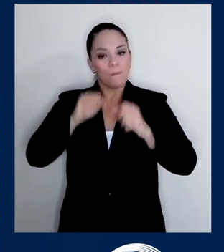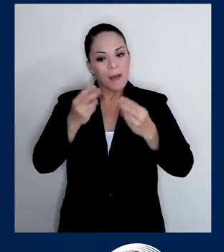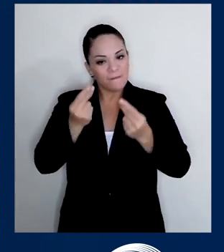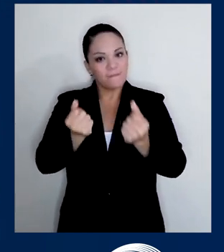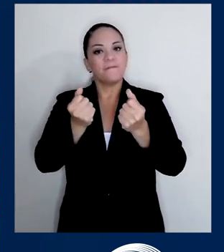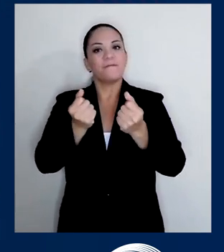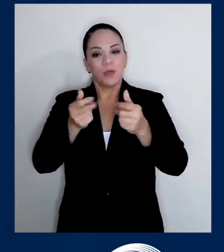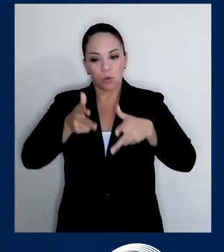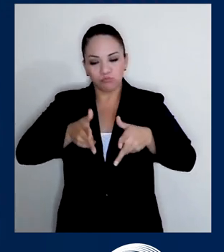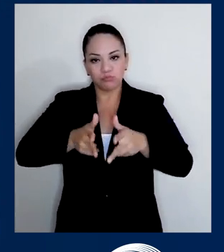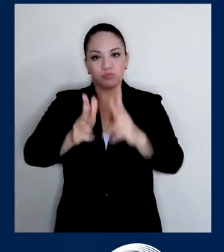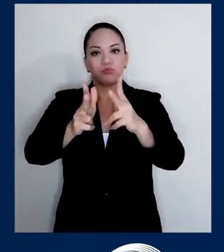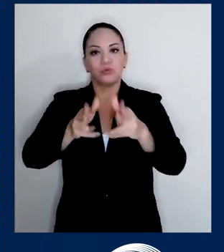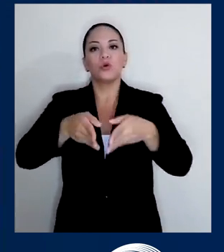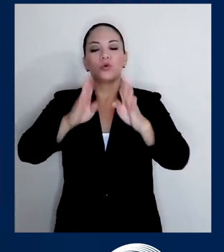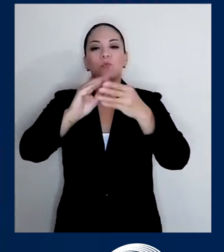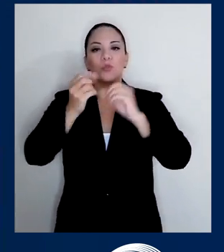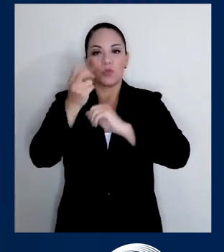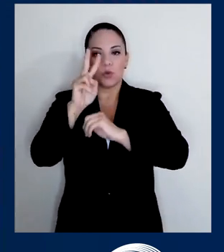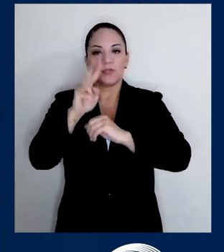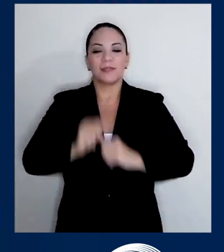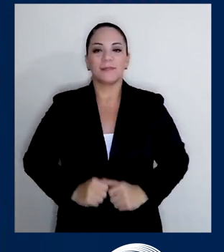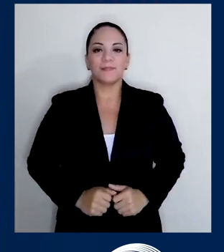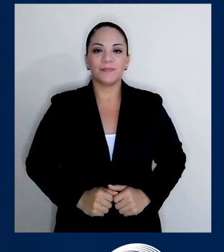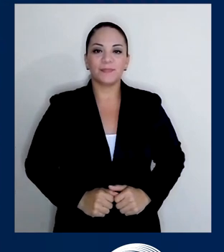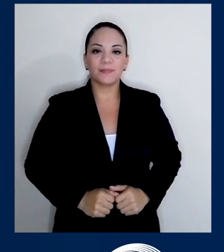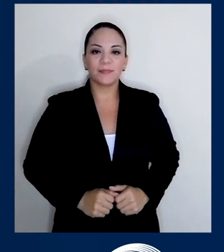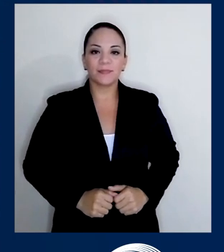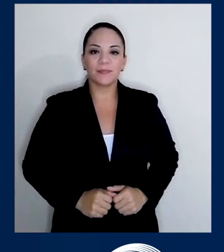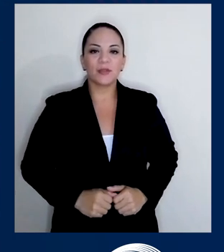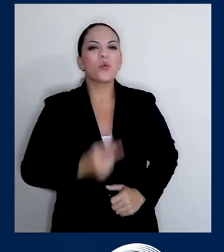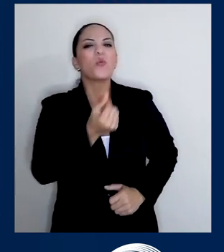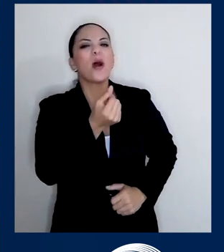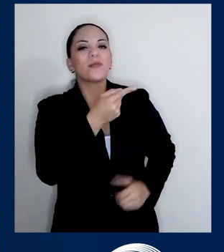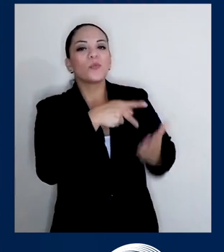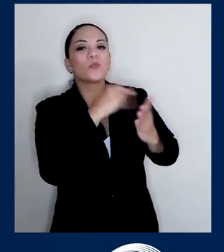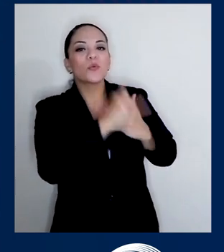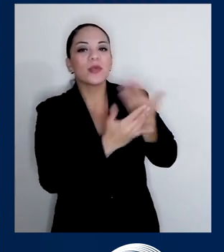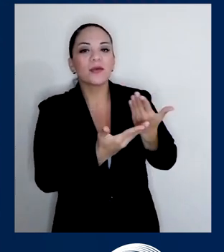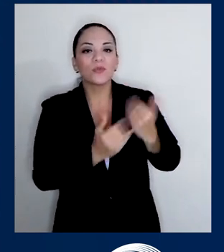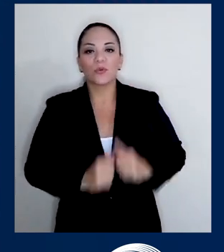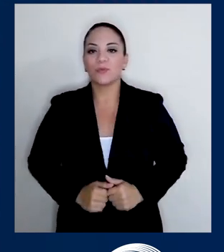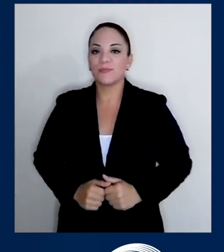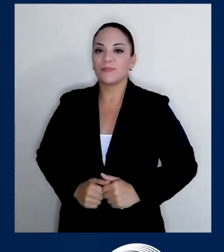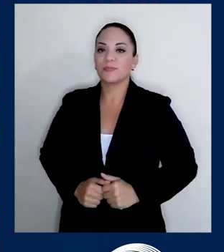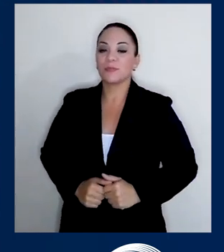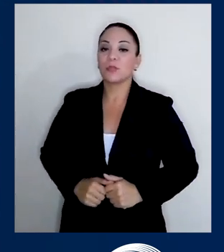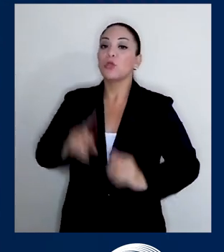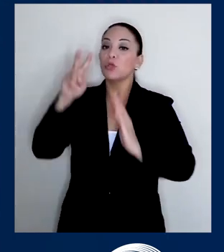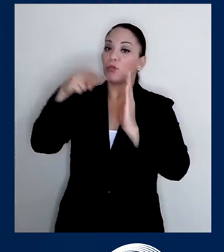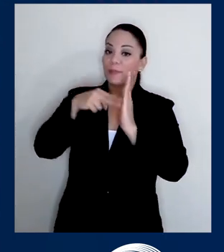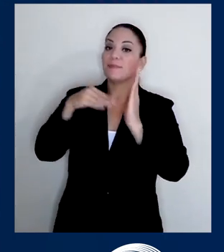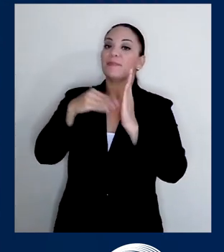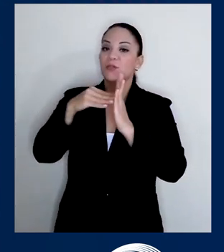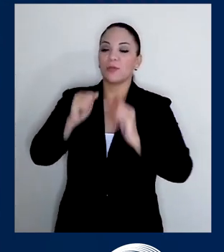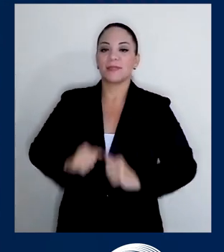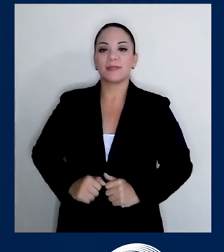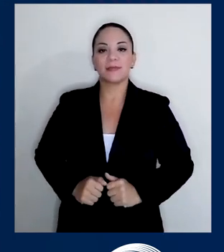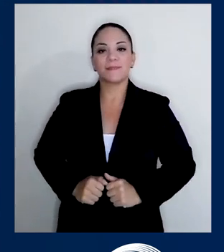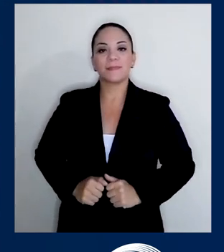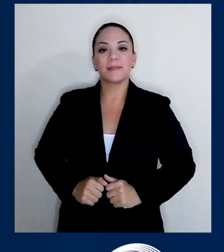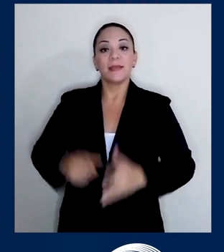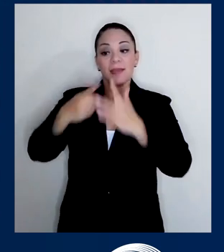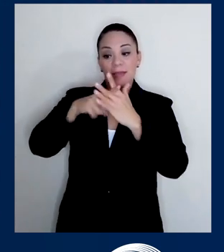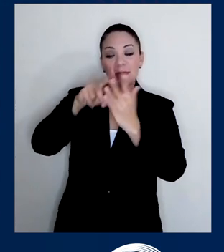puede entrar a la ruta número dos. Y ahora, ¿cuánto nos cuesta este proyecto? Esto nos cuesta cerca de dos mil millones, son tres millones de